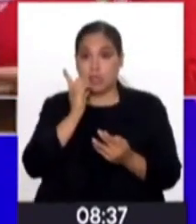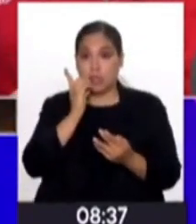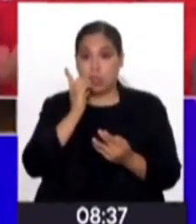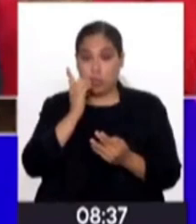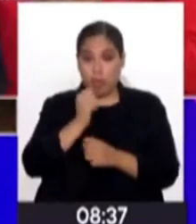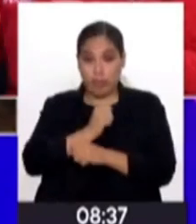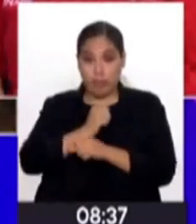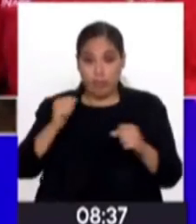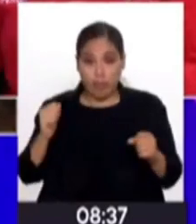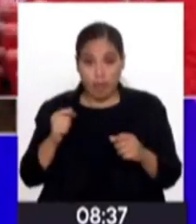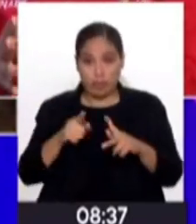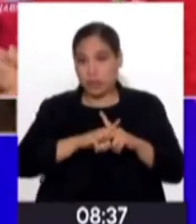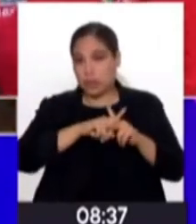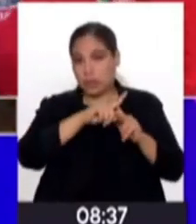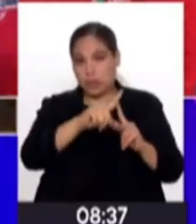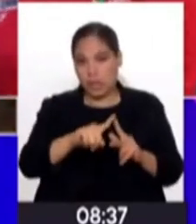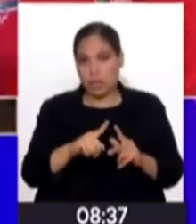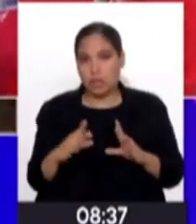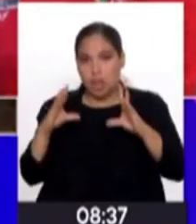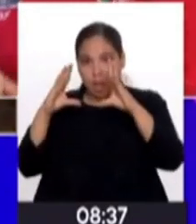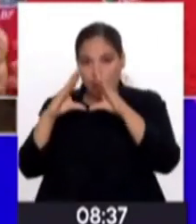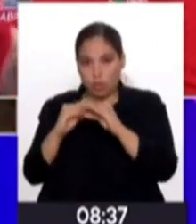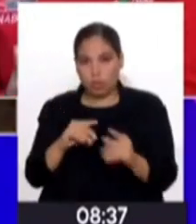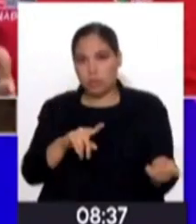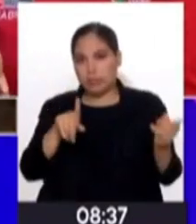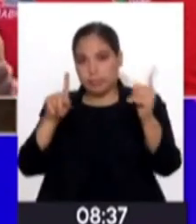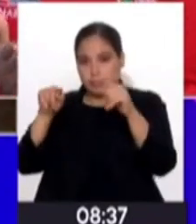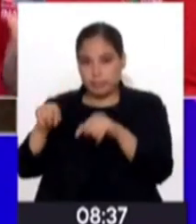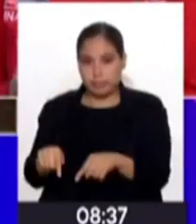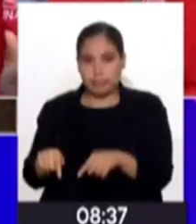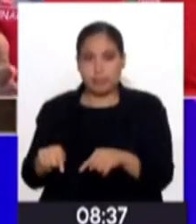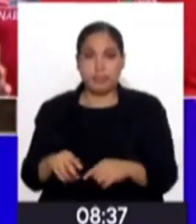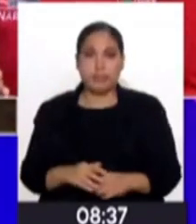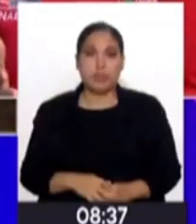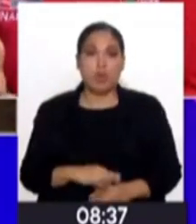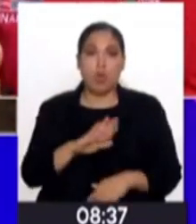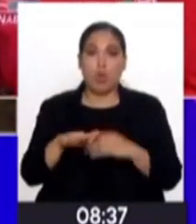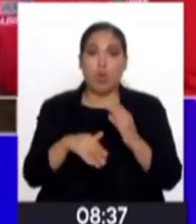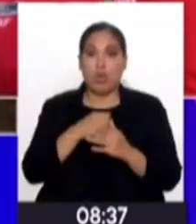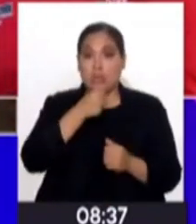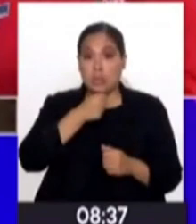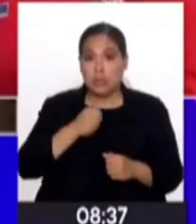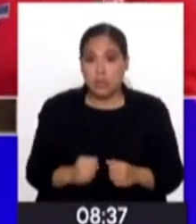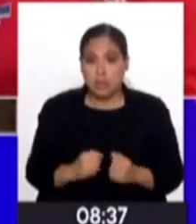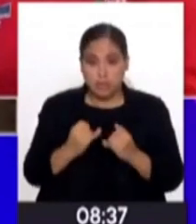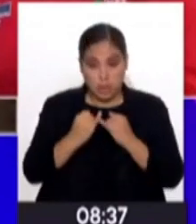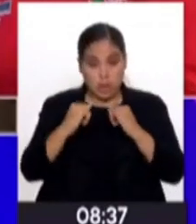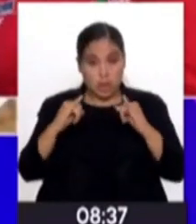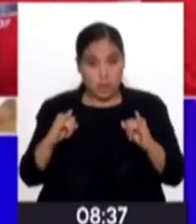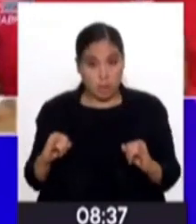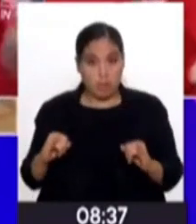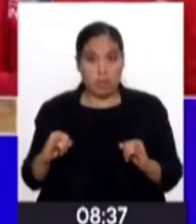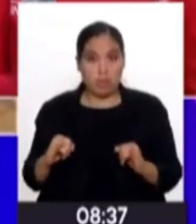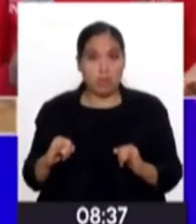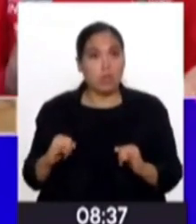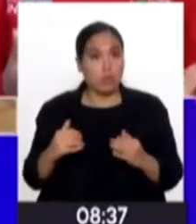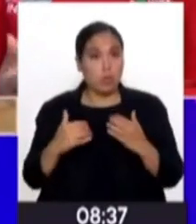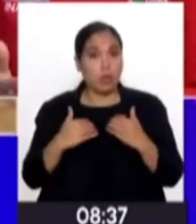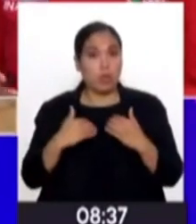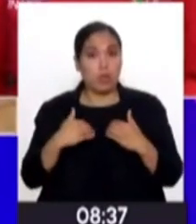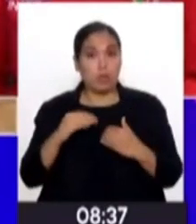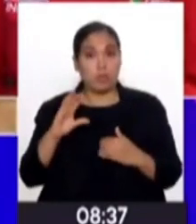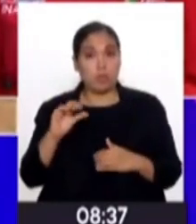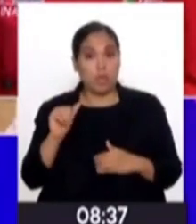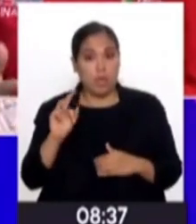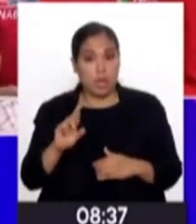calle. En la noche retornan al centro. Todos los ancianos que son autovalentes, porque tenemos en los CAR